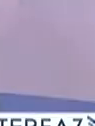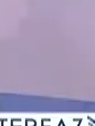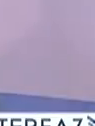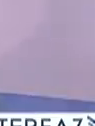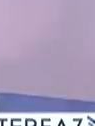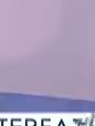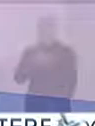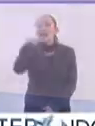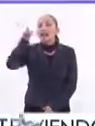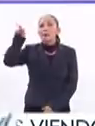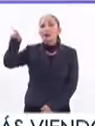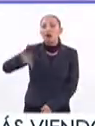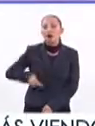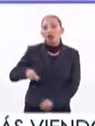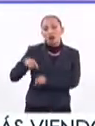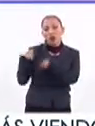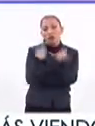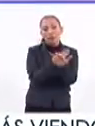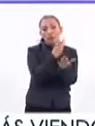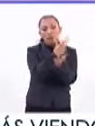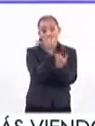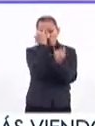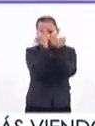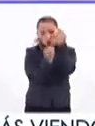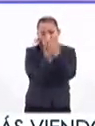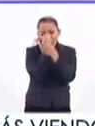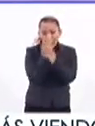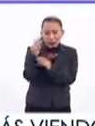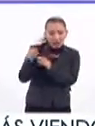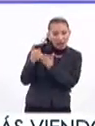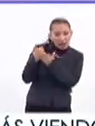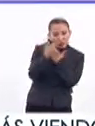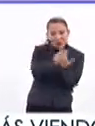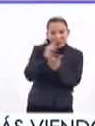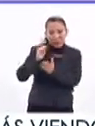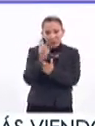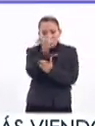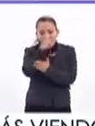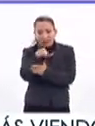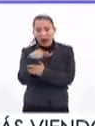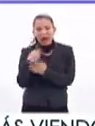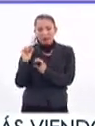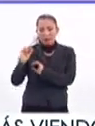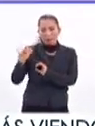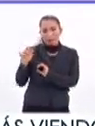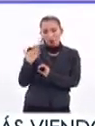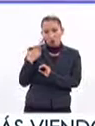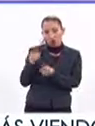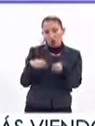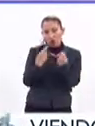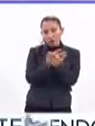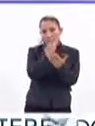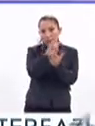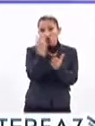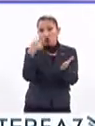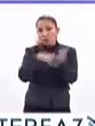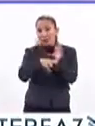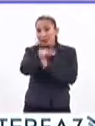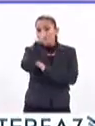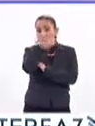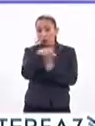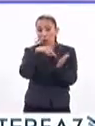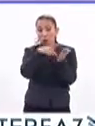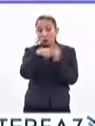Y en Alemania el gobierno otorga un premio a la innovación y a las nuevas herramientas tecnológicas. Recientemente otorgaron el galardón 2018,